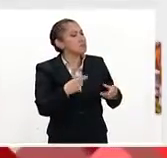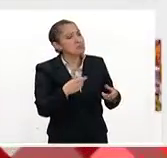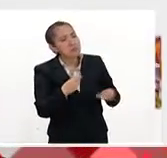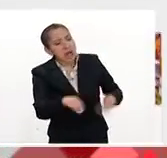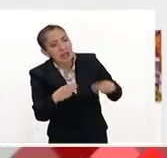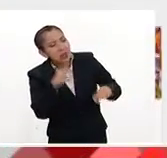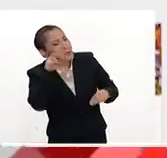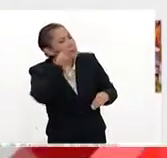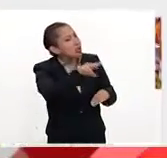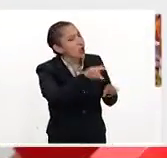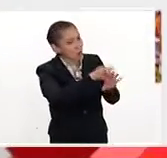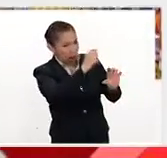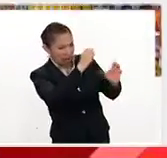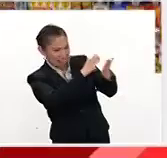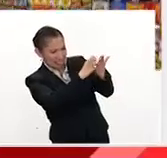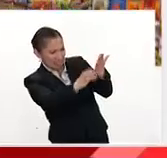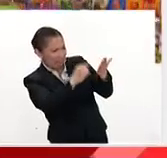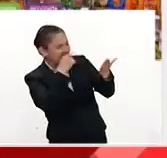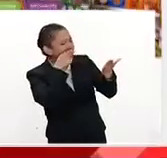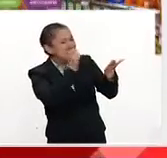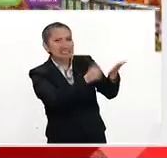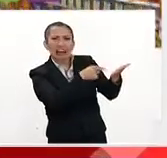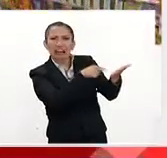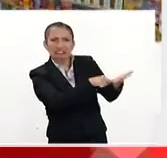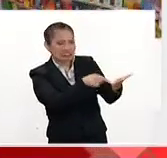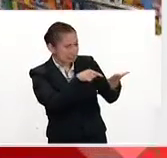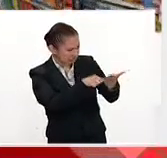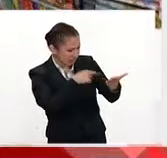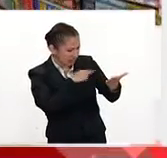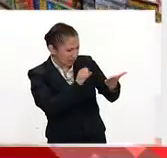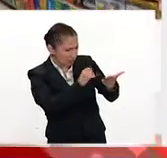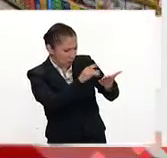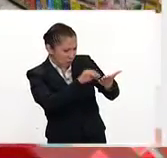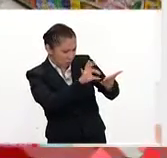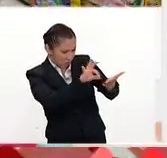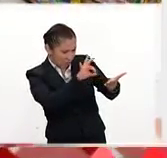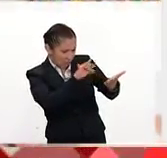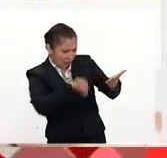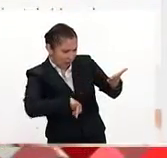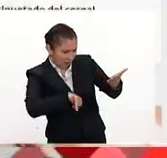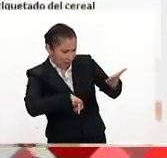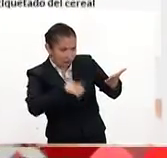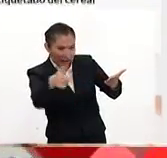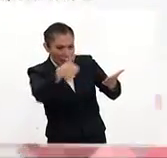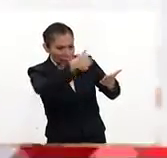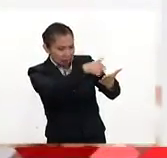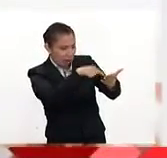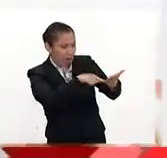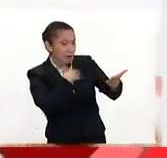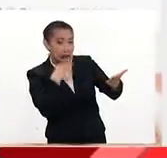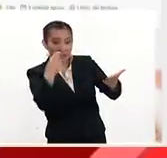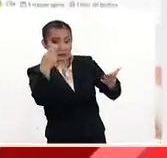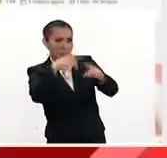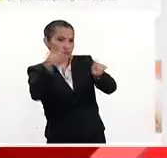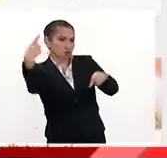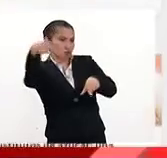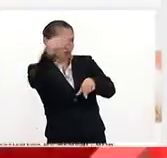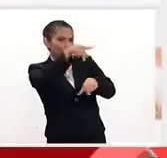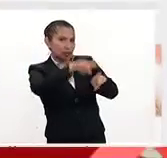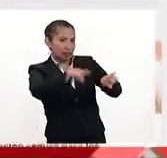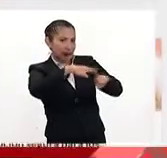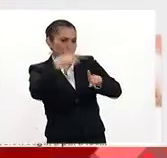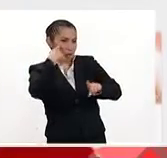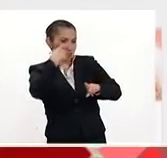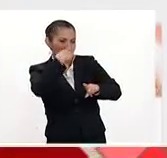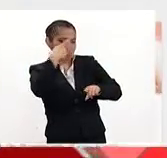lo que ve, cómo ver una etiqueta, qué le dice la etiqueta, y de ahí qué información puede obtener, cada individuo tiene requerimientos distintos y entonces